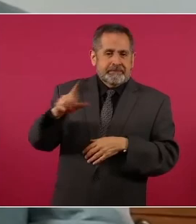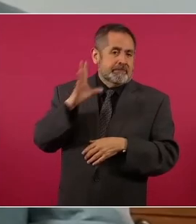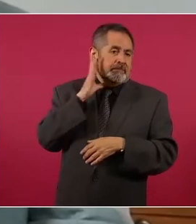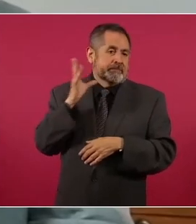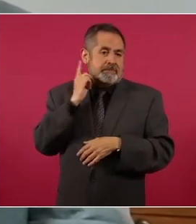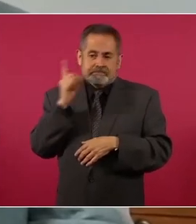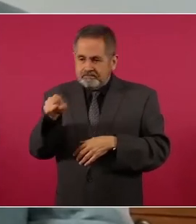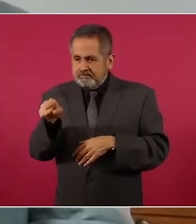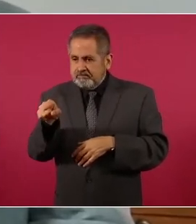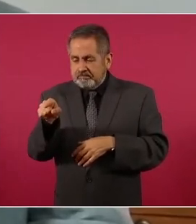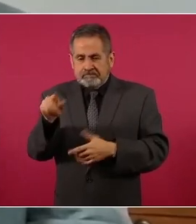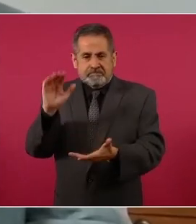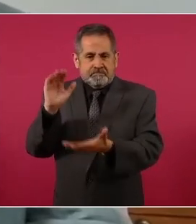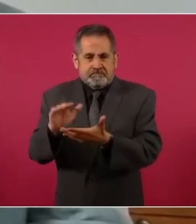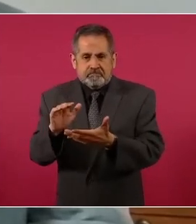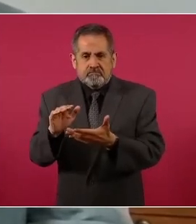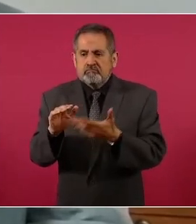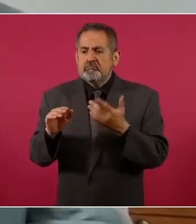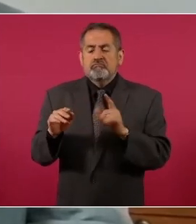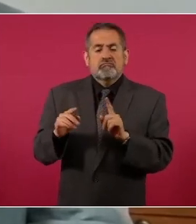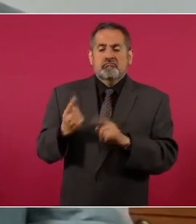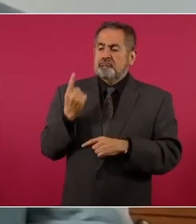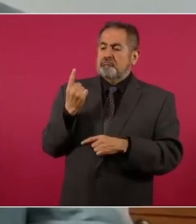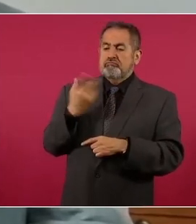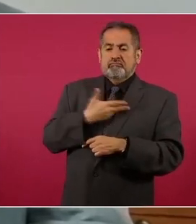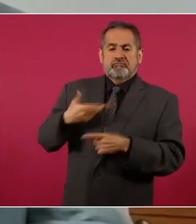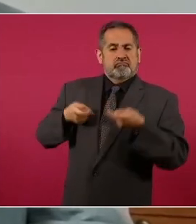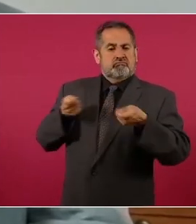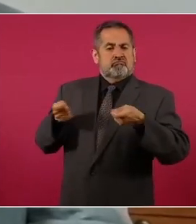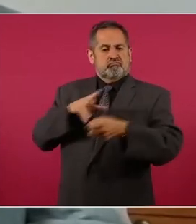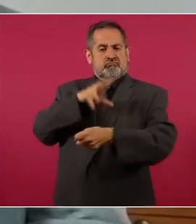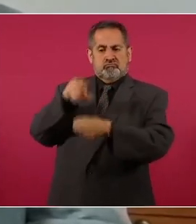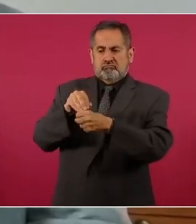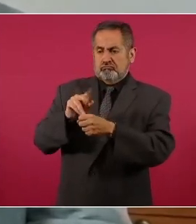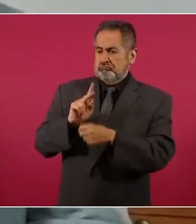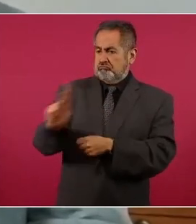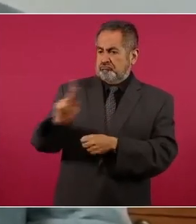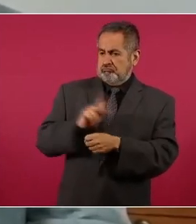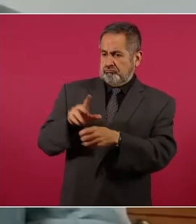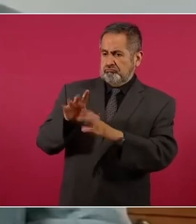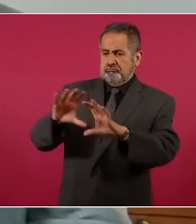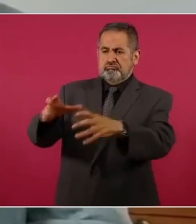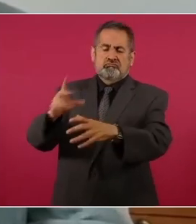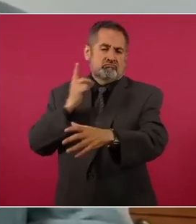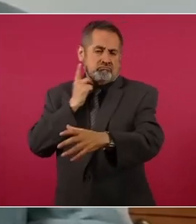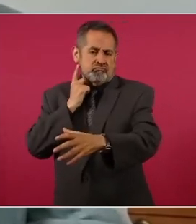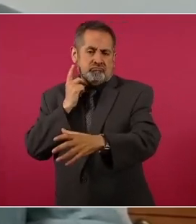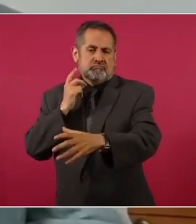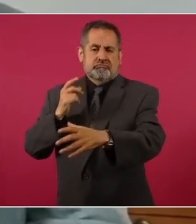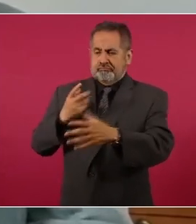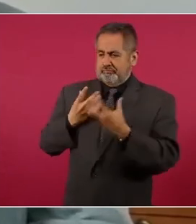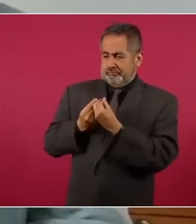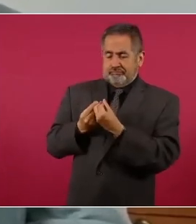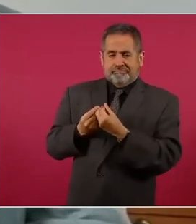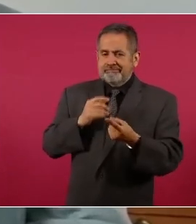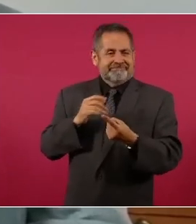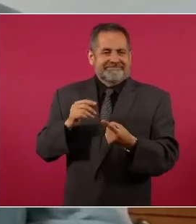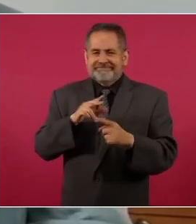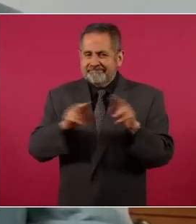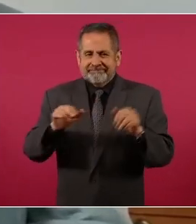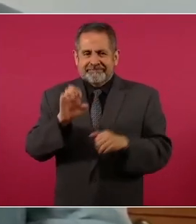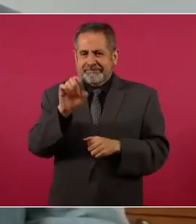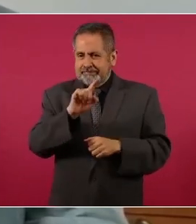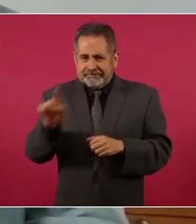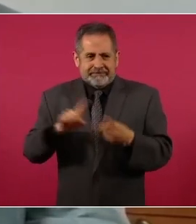Diputados, ningún presidente ha tenido poder absoluto en el Congreso, ni Cedillo, ni Fox, ni Calderón,